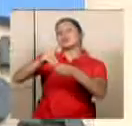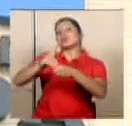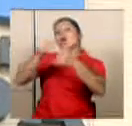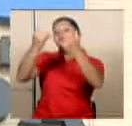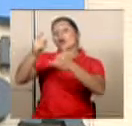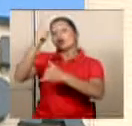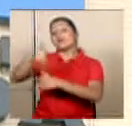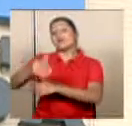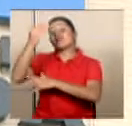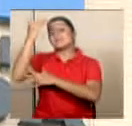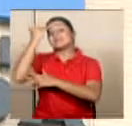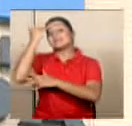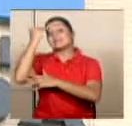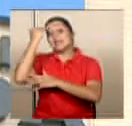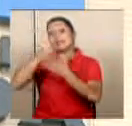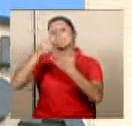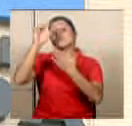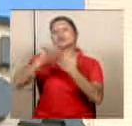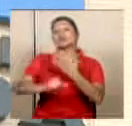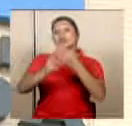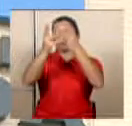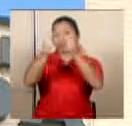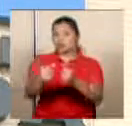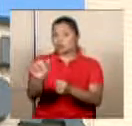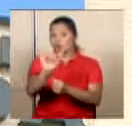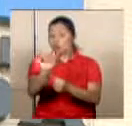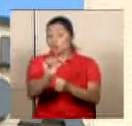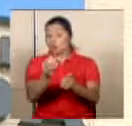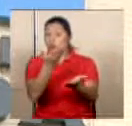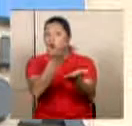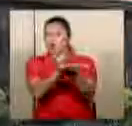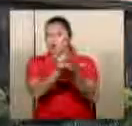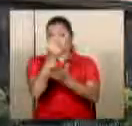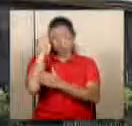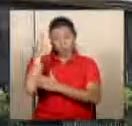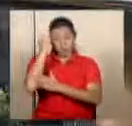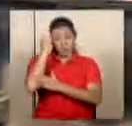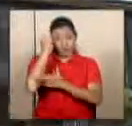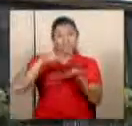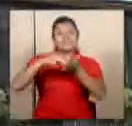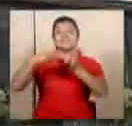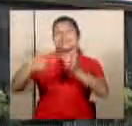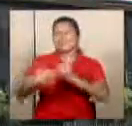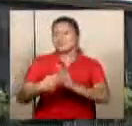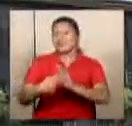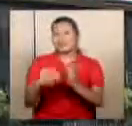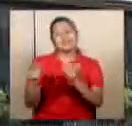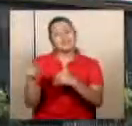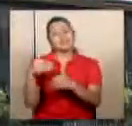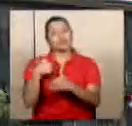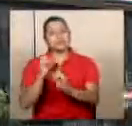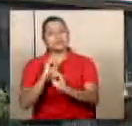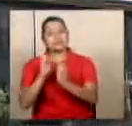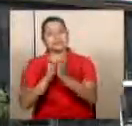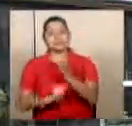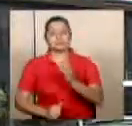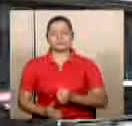ahora conocer el proyecto de presupuesto tal cual lo envió el gobierno, es decir, el que no contiene ningún recorte.